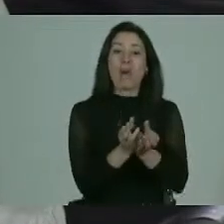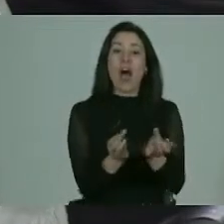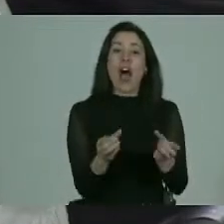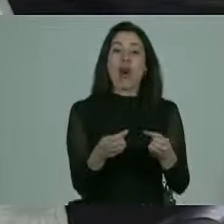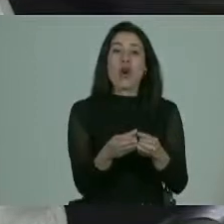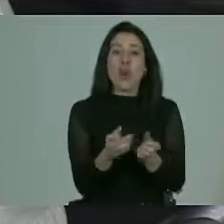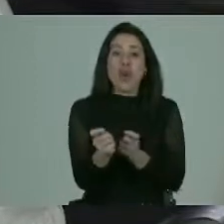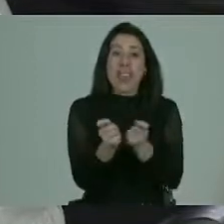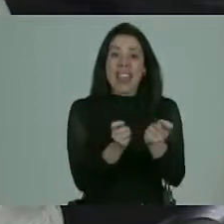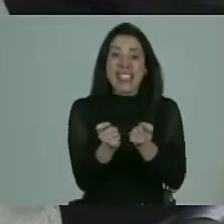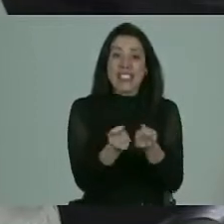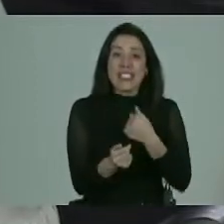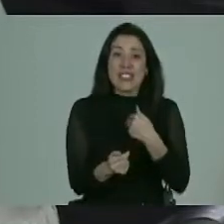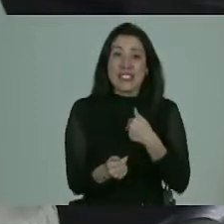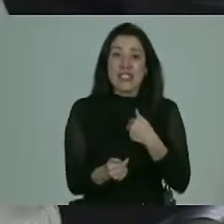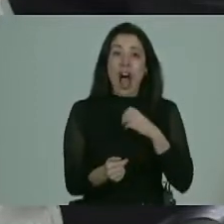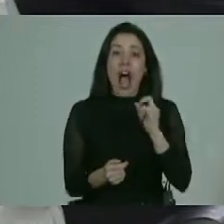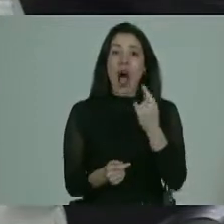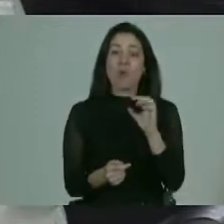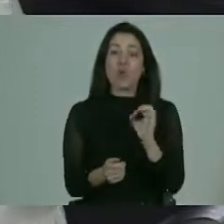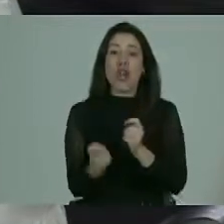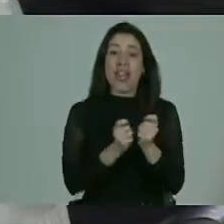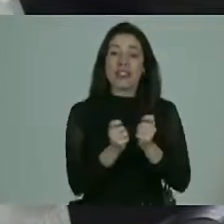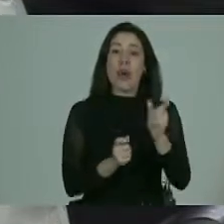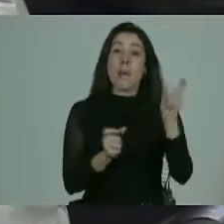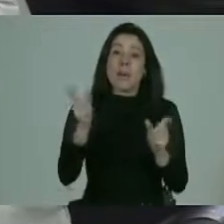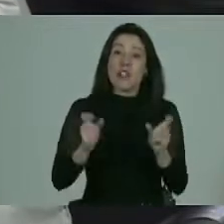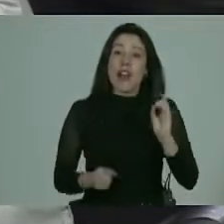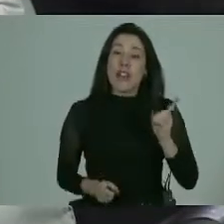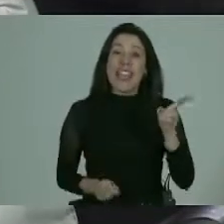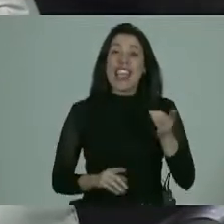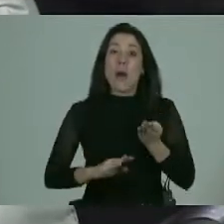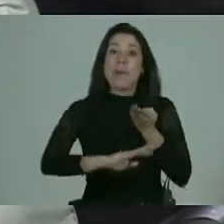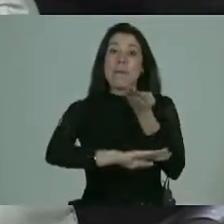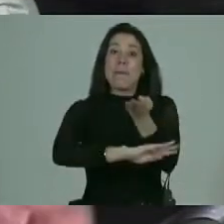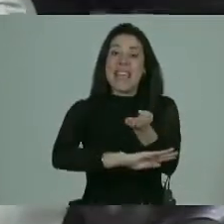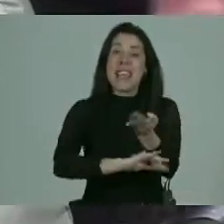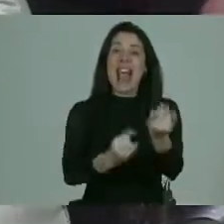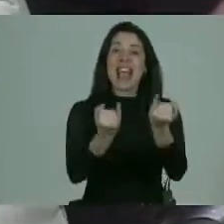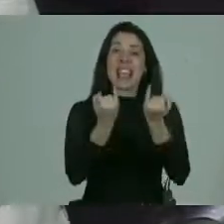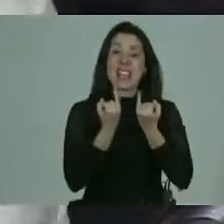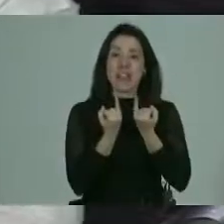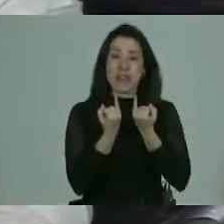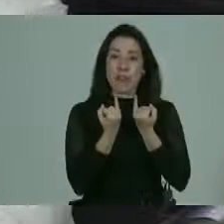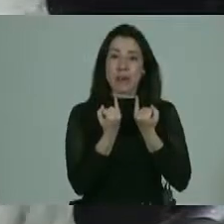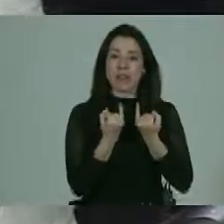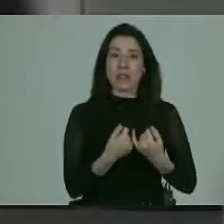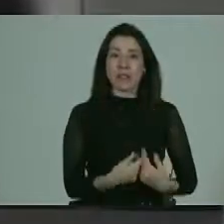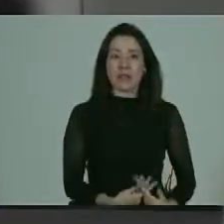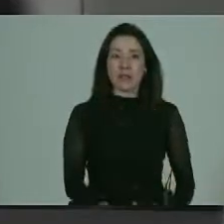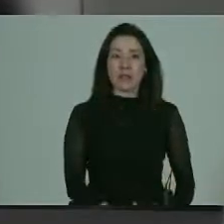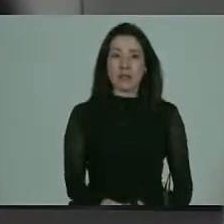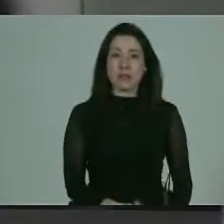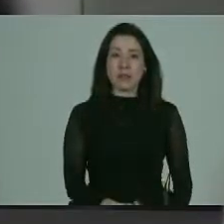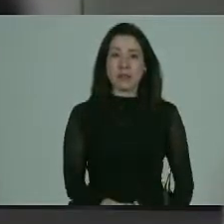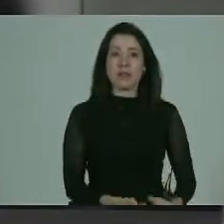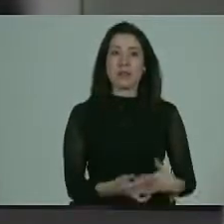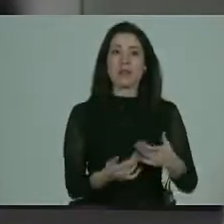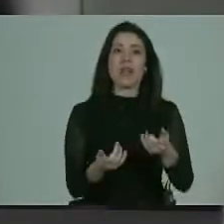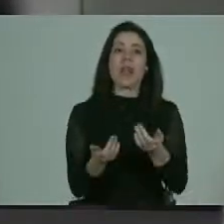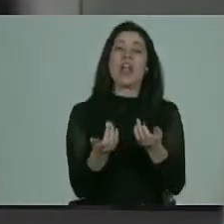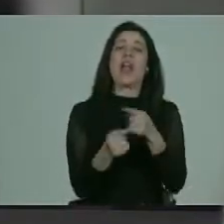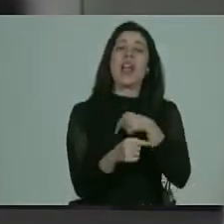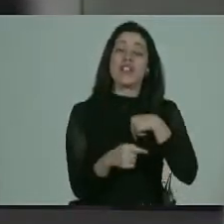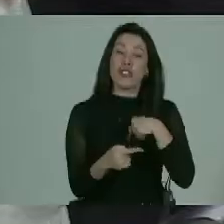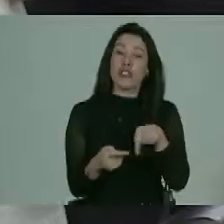que sean las propias personas en situación de discapacidad que demanden la información por eso le pregunto eso a Esteban eso es lo que necesitamos